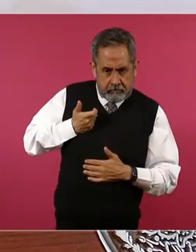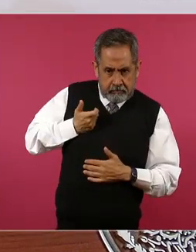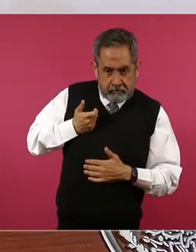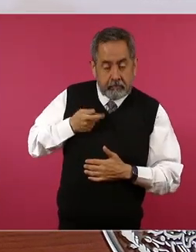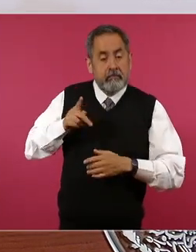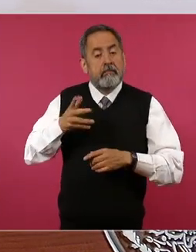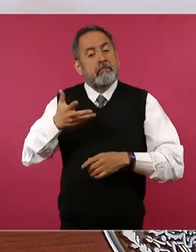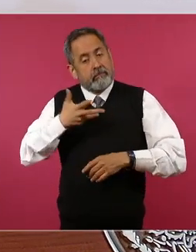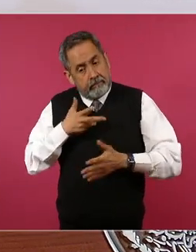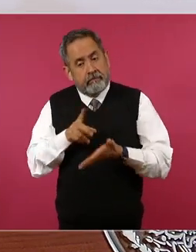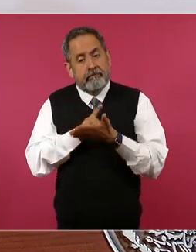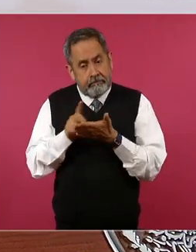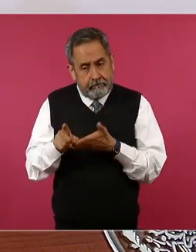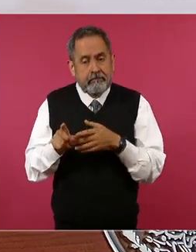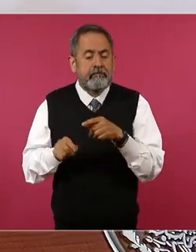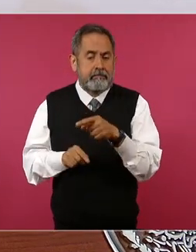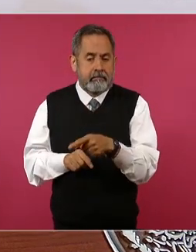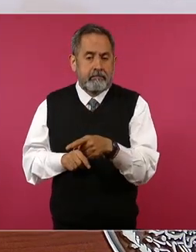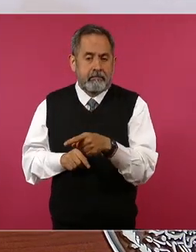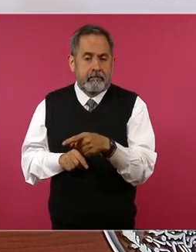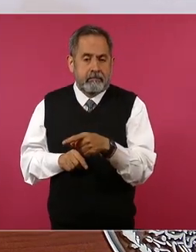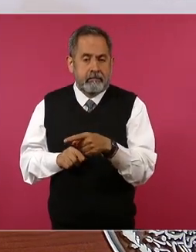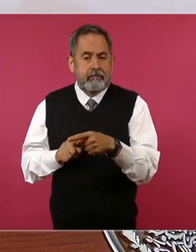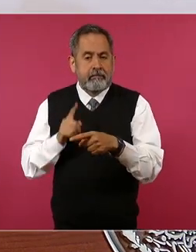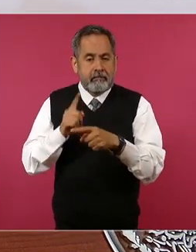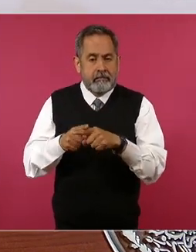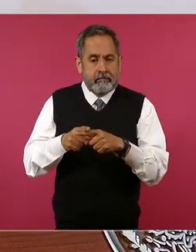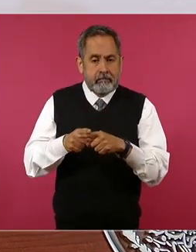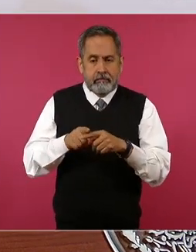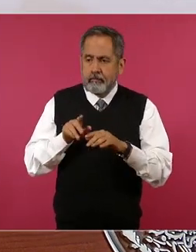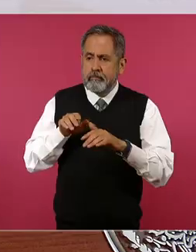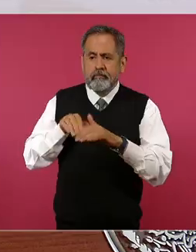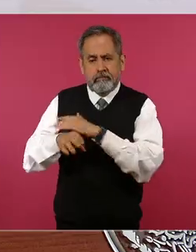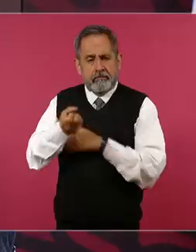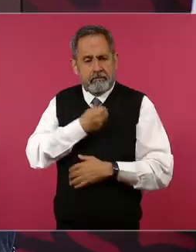tengo derecho al servicio de salud